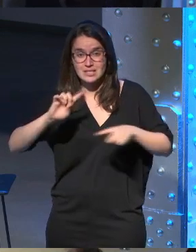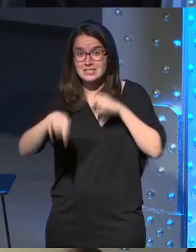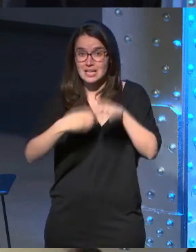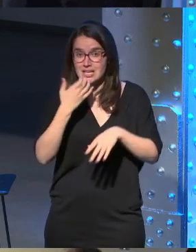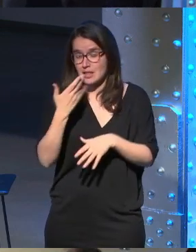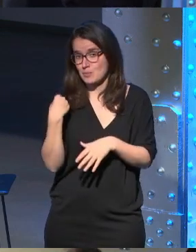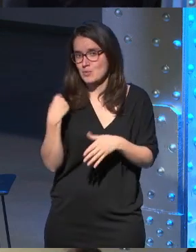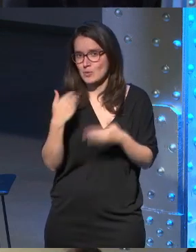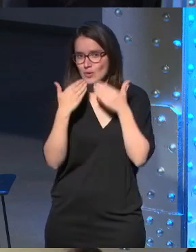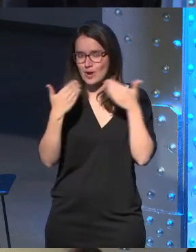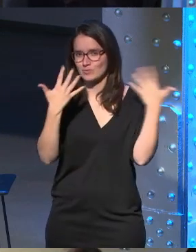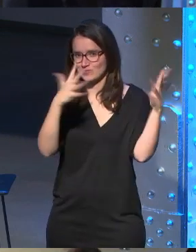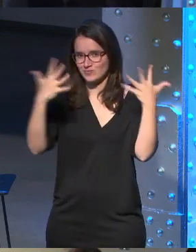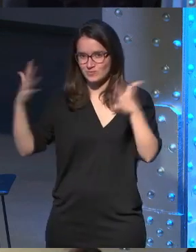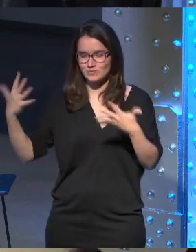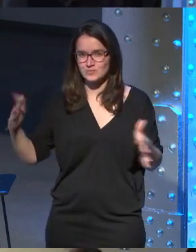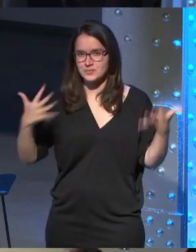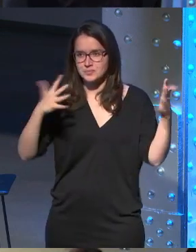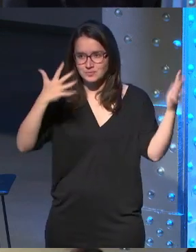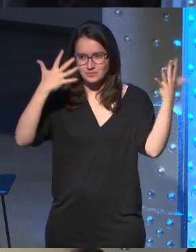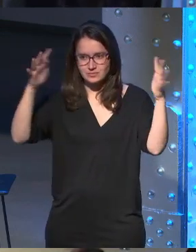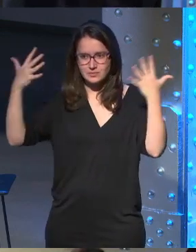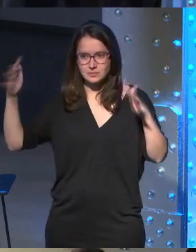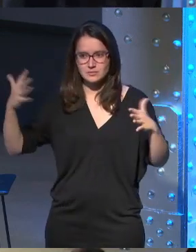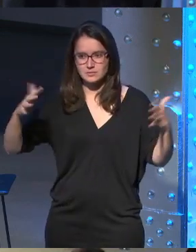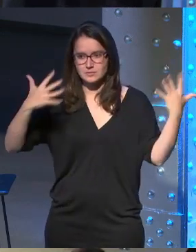alguna pregunta estaré por aquí un abrazo